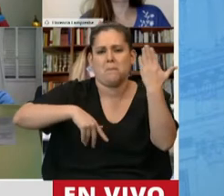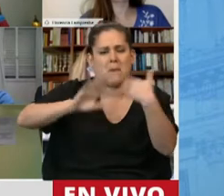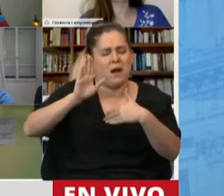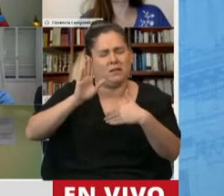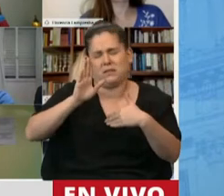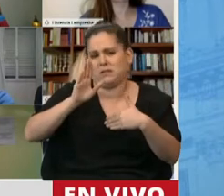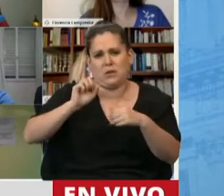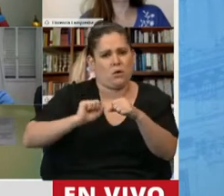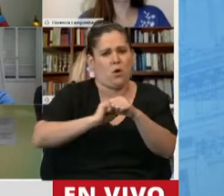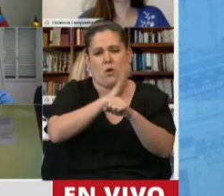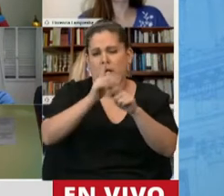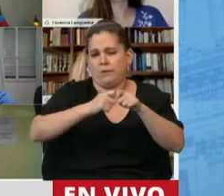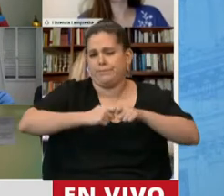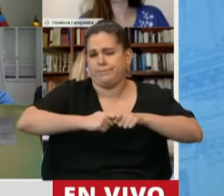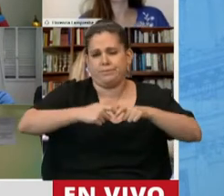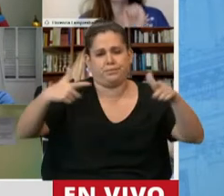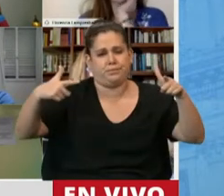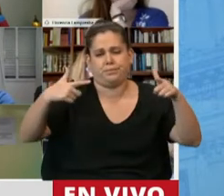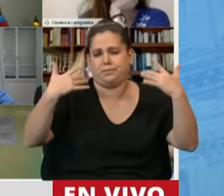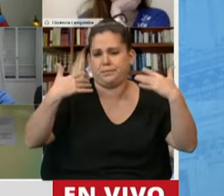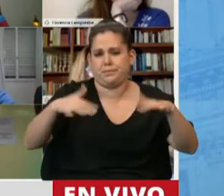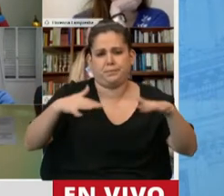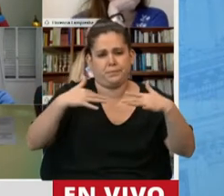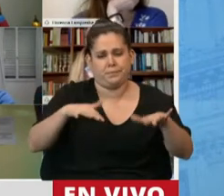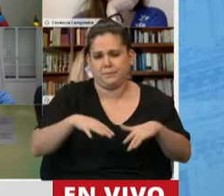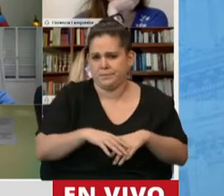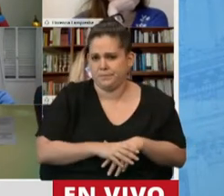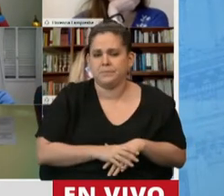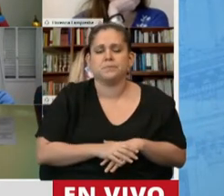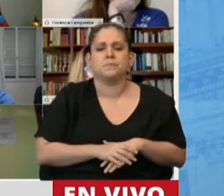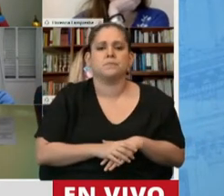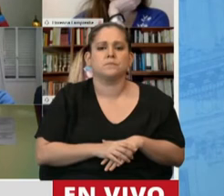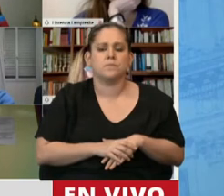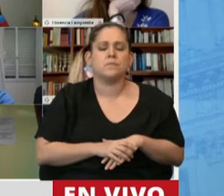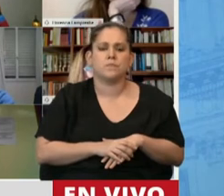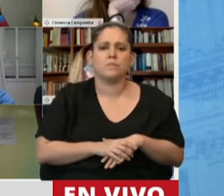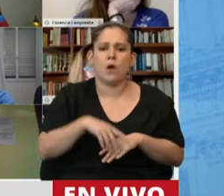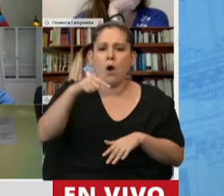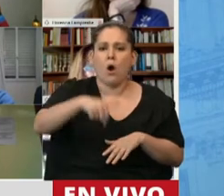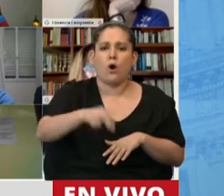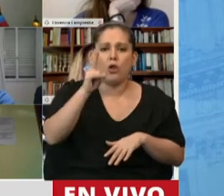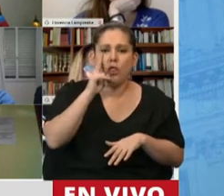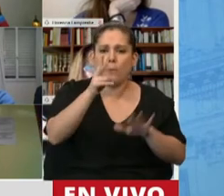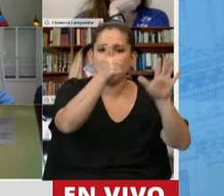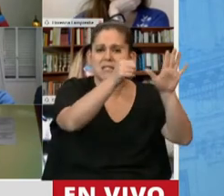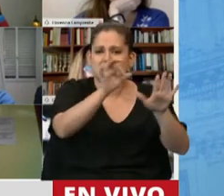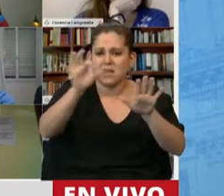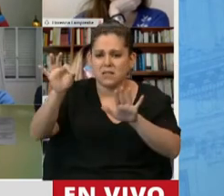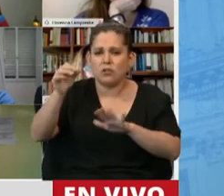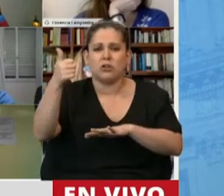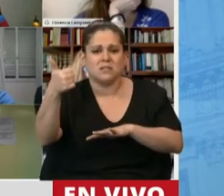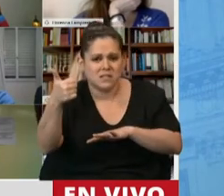en estas últimas horas el coronavirus. Hoy fueron 2.606 casos.